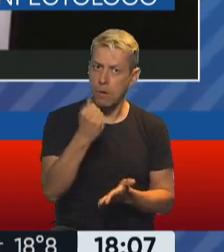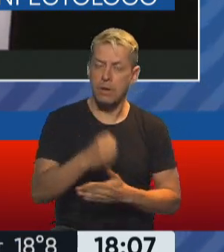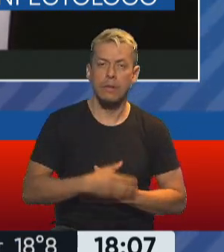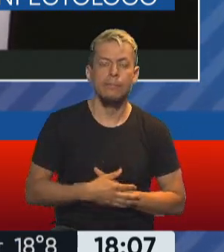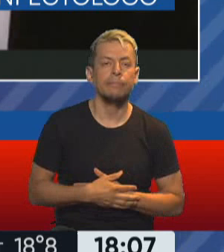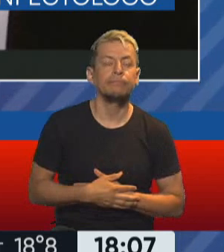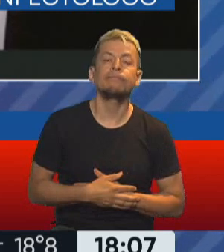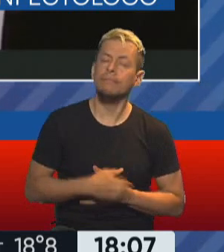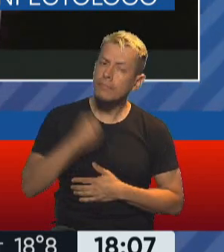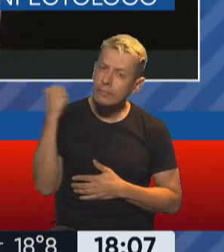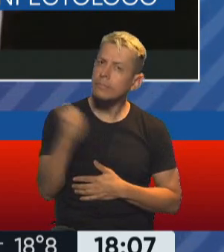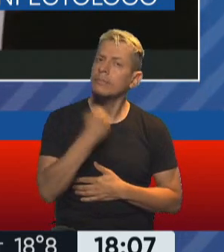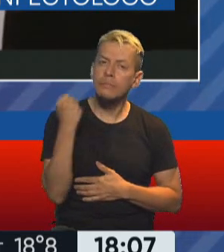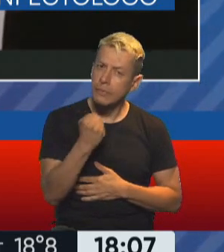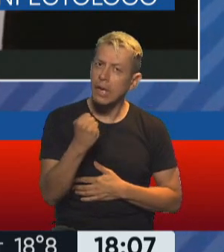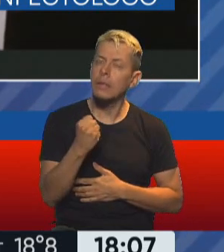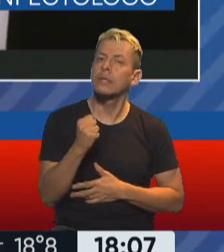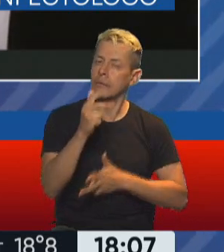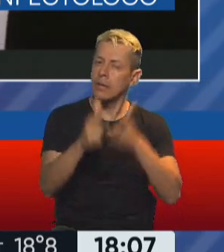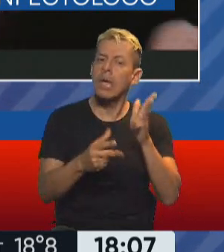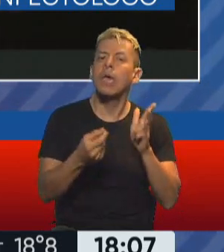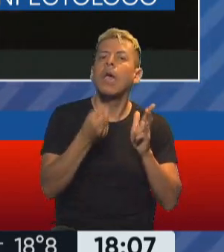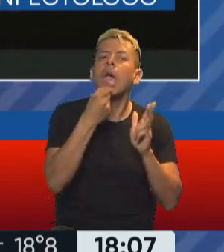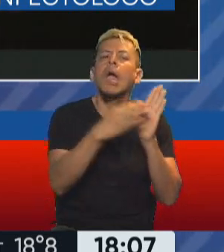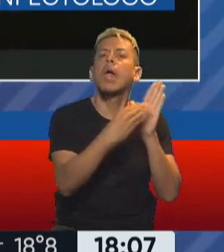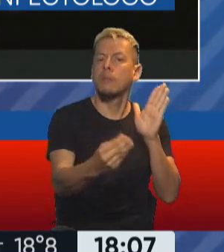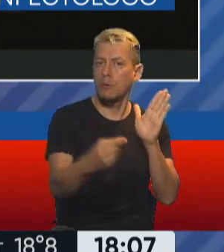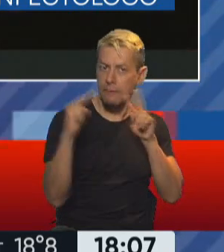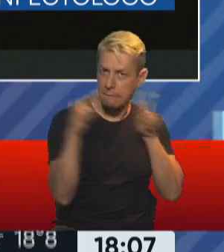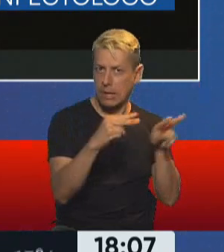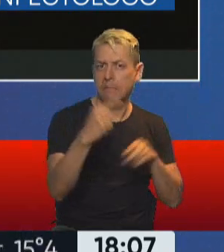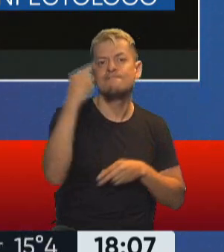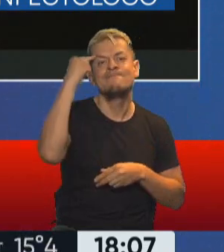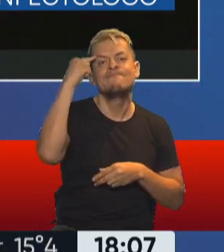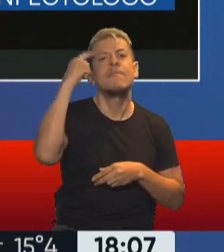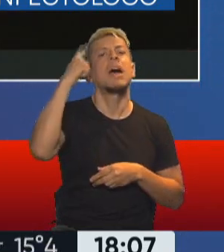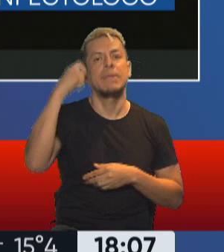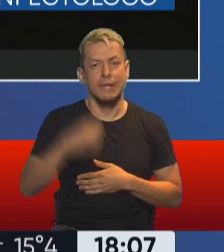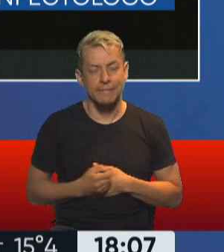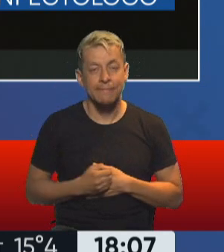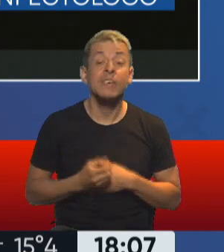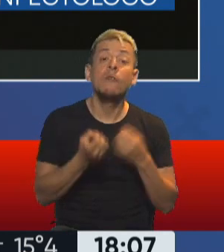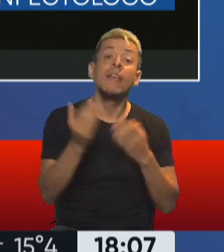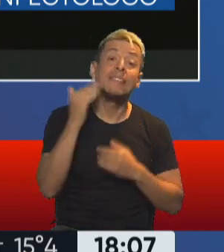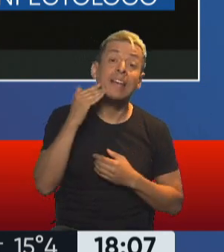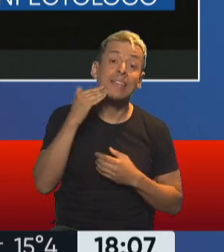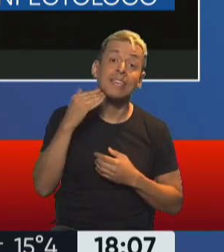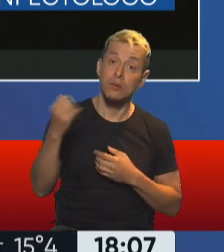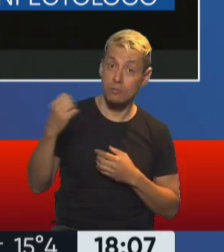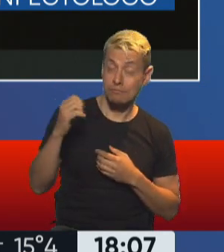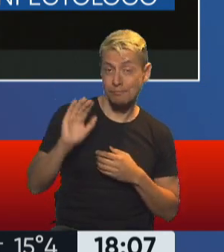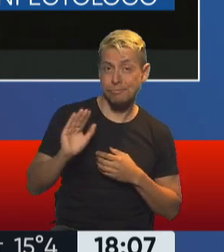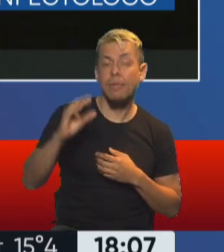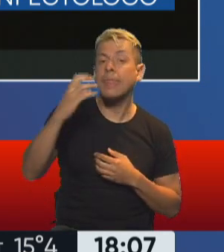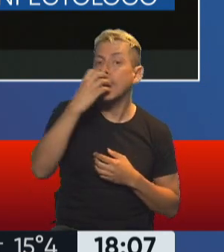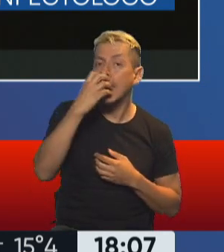creo que es fundamental de dejarlo como ejemplo. Doctor Pizzi, buenas tardes. ¿Cómo le va? habla Diana Surco. Y usted lo hacía